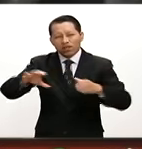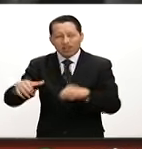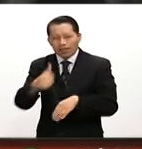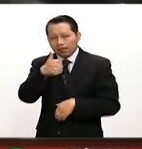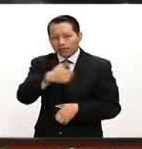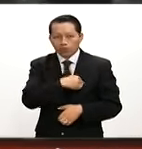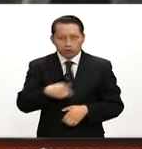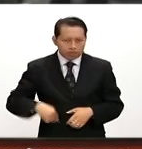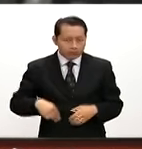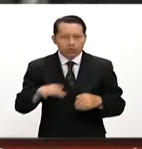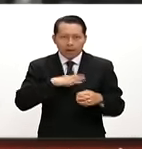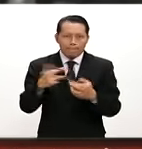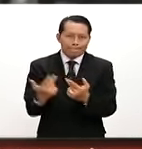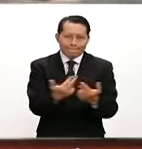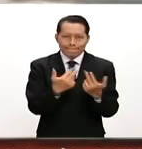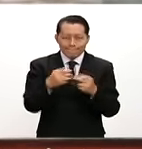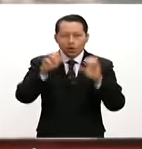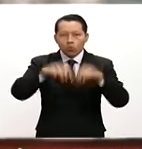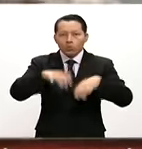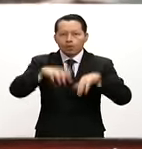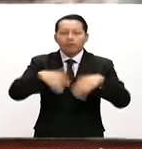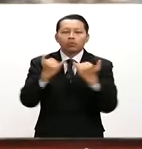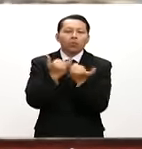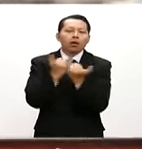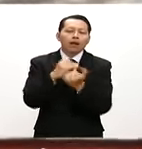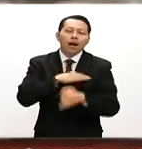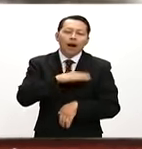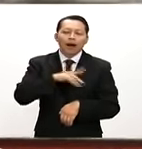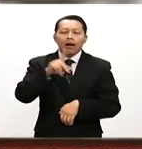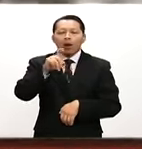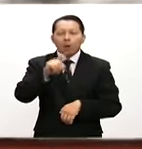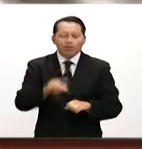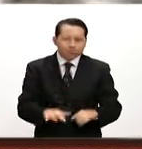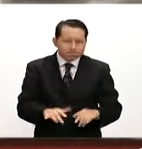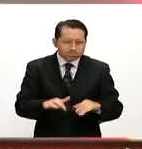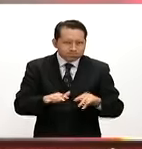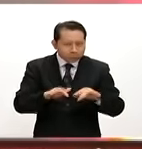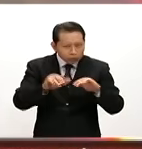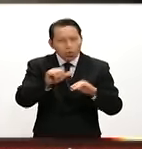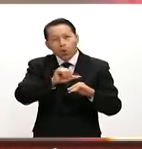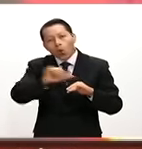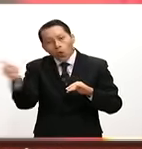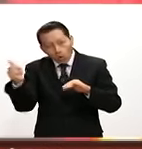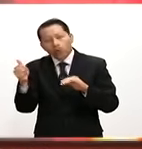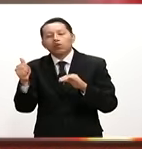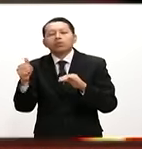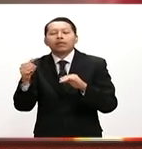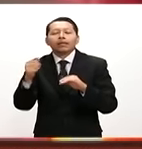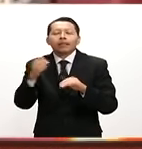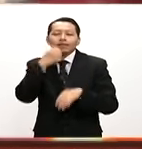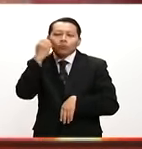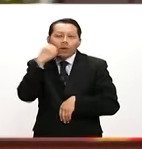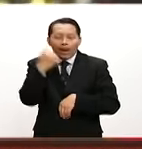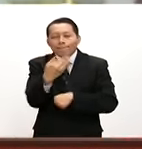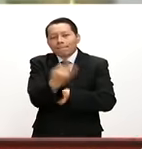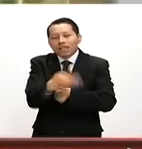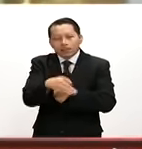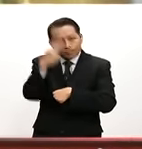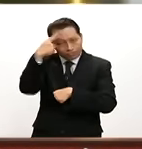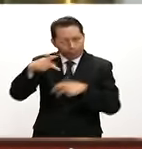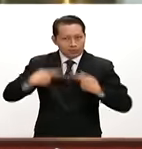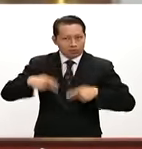municipios afectados también por las lluvias donde se fueron inundaciones y otras fueron ocupadas como albergues. Esta, la dependencia